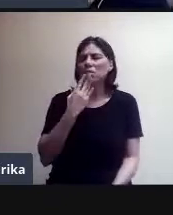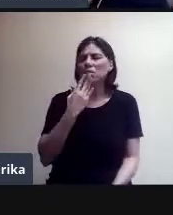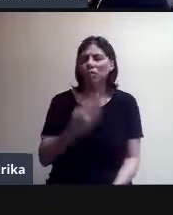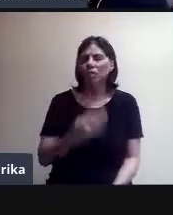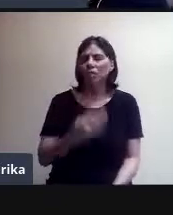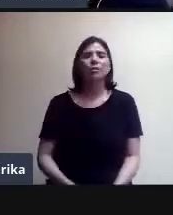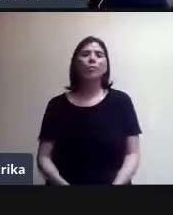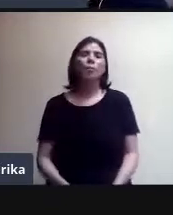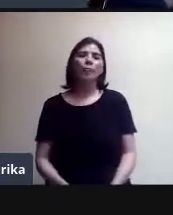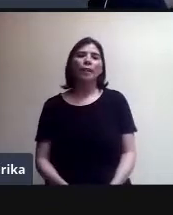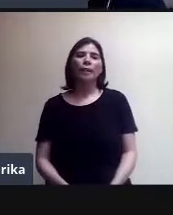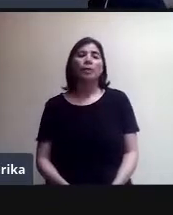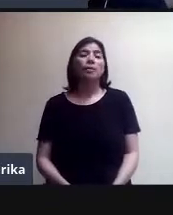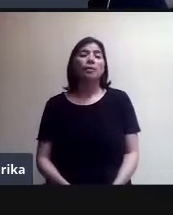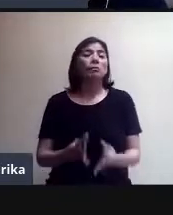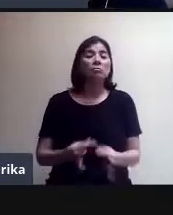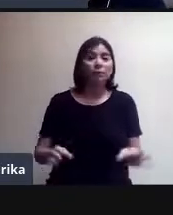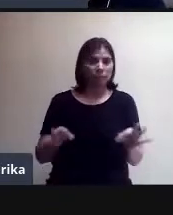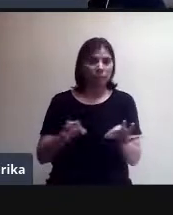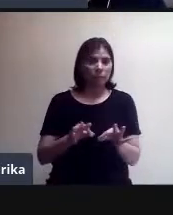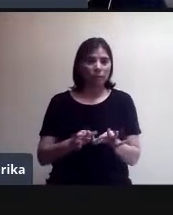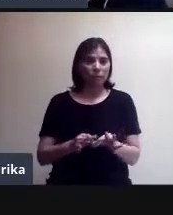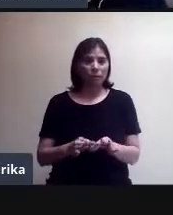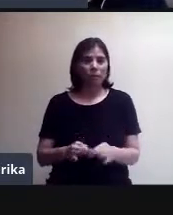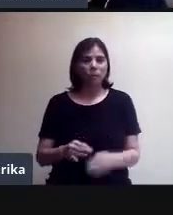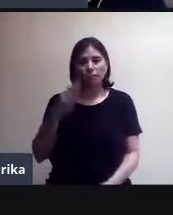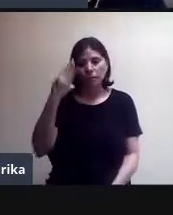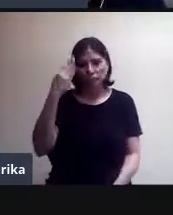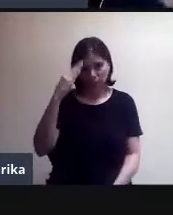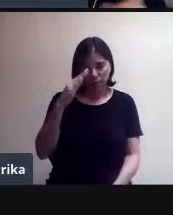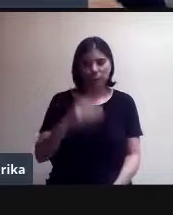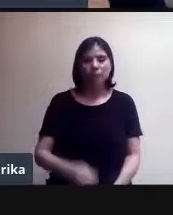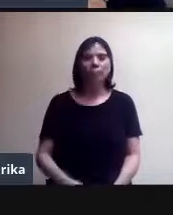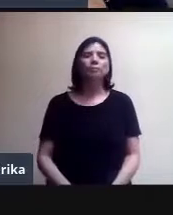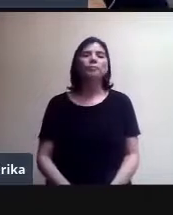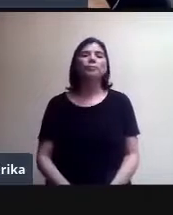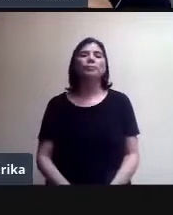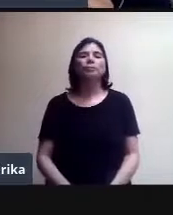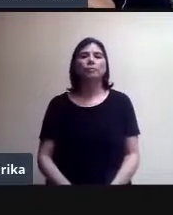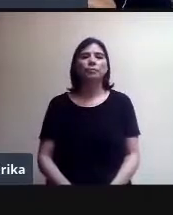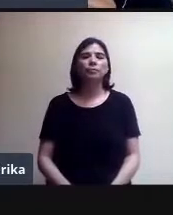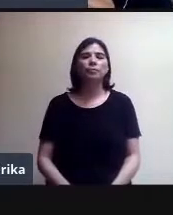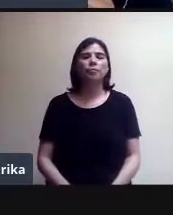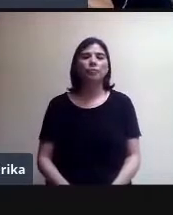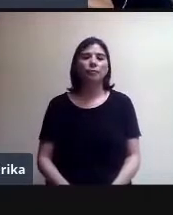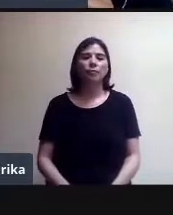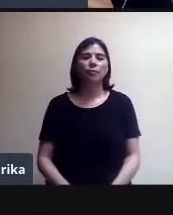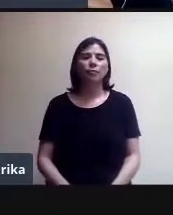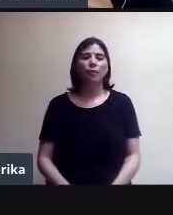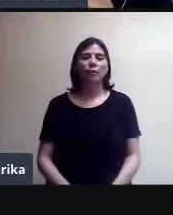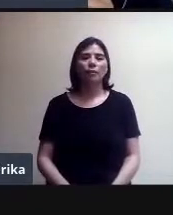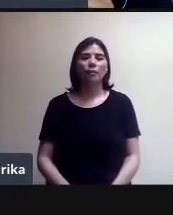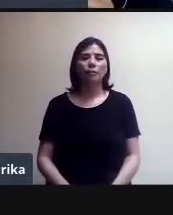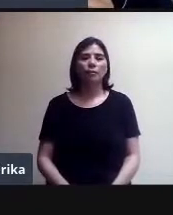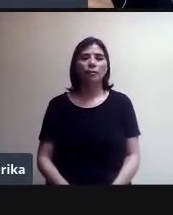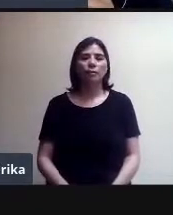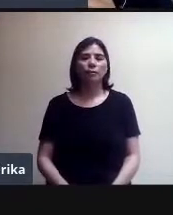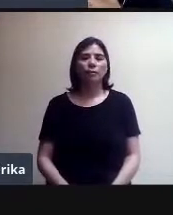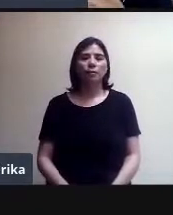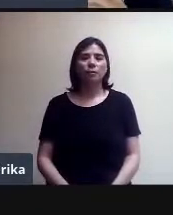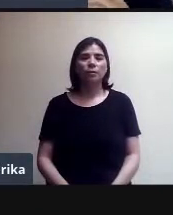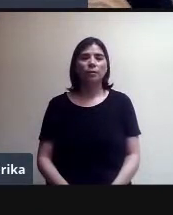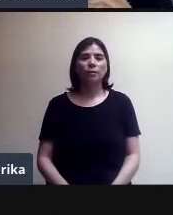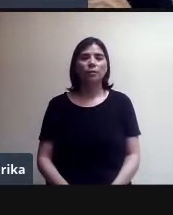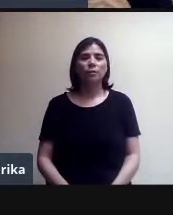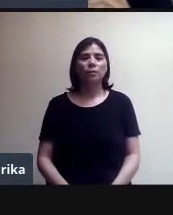Entonces, bueno, es importante que sepan esa característica de G Suite, de